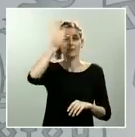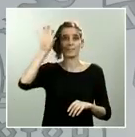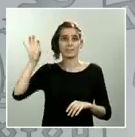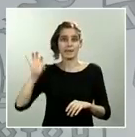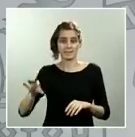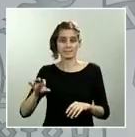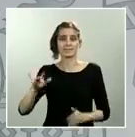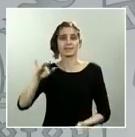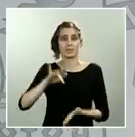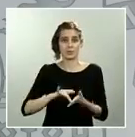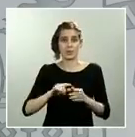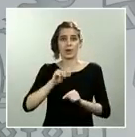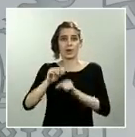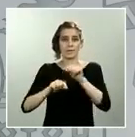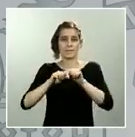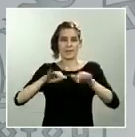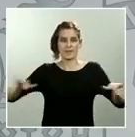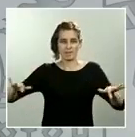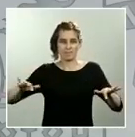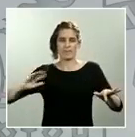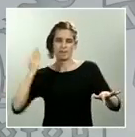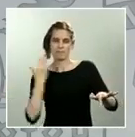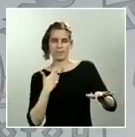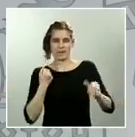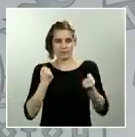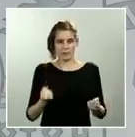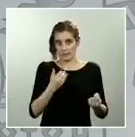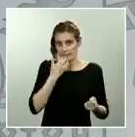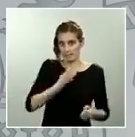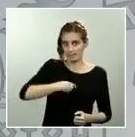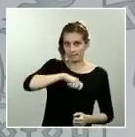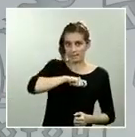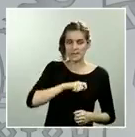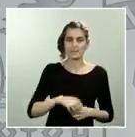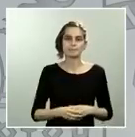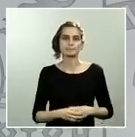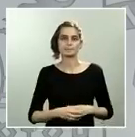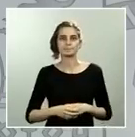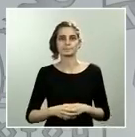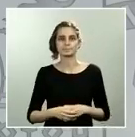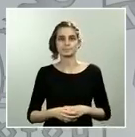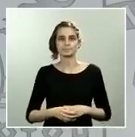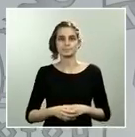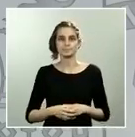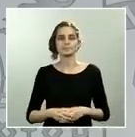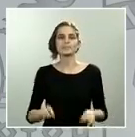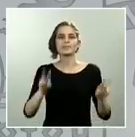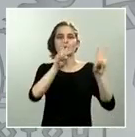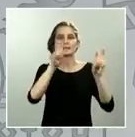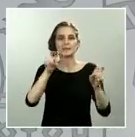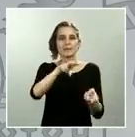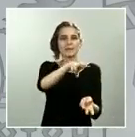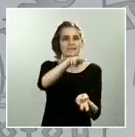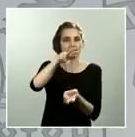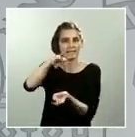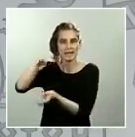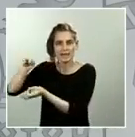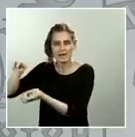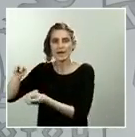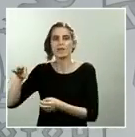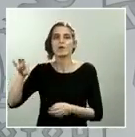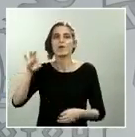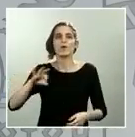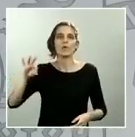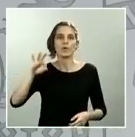intensidad. Y respecto a algunas cuestiones en materia de fiscalidad o en materia de alivio para el